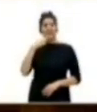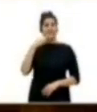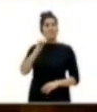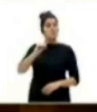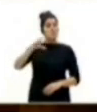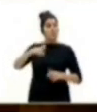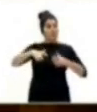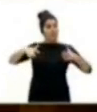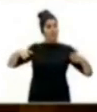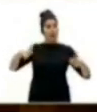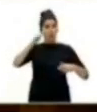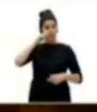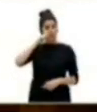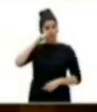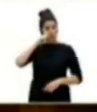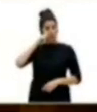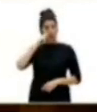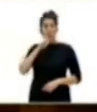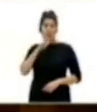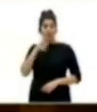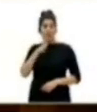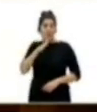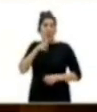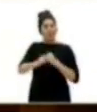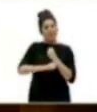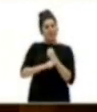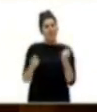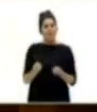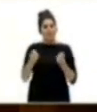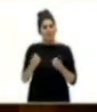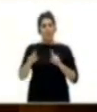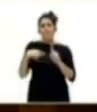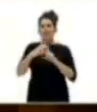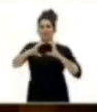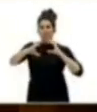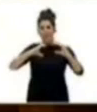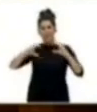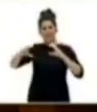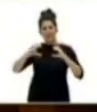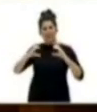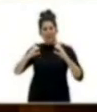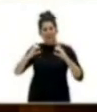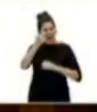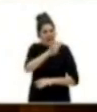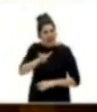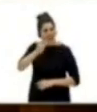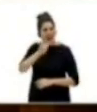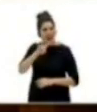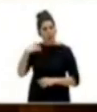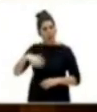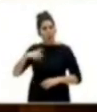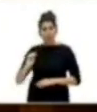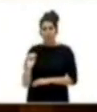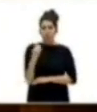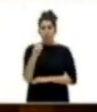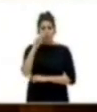ocupación hotelera en las islas obedecía a una buena estrategia de promoción y comunicación. Canarias ha batido récord de turistas,